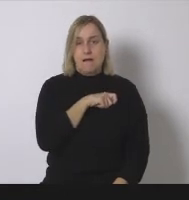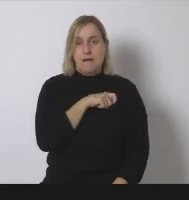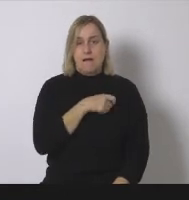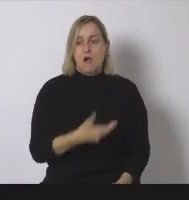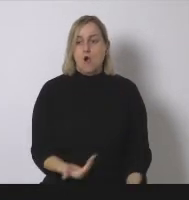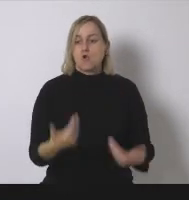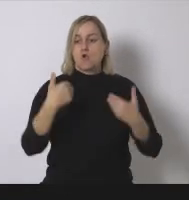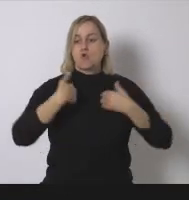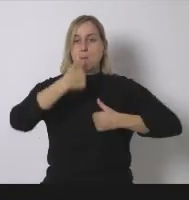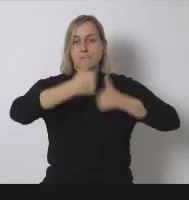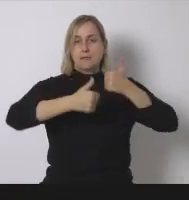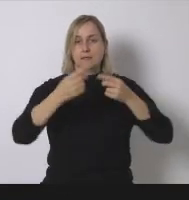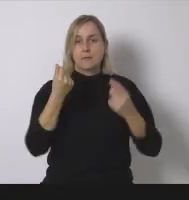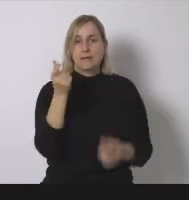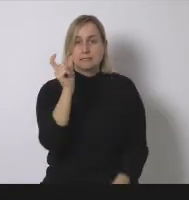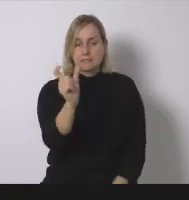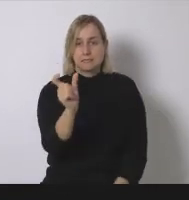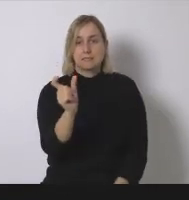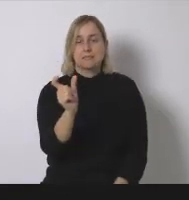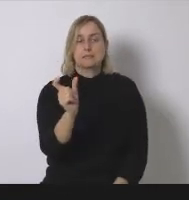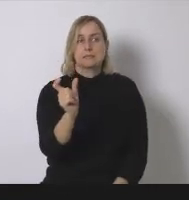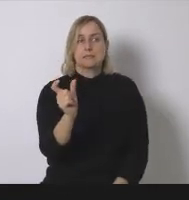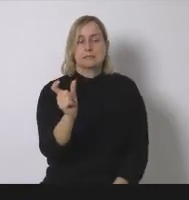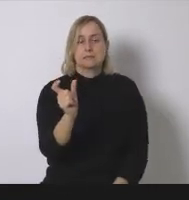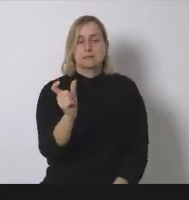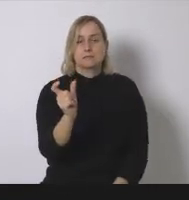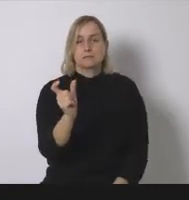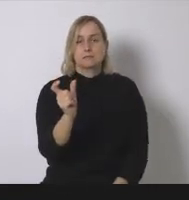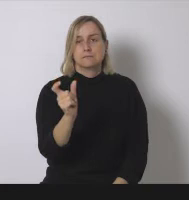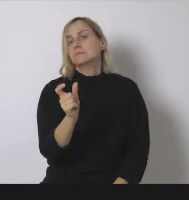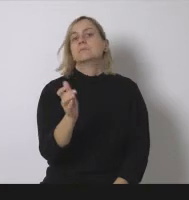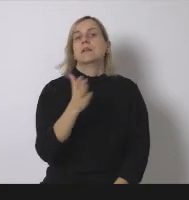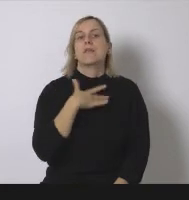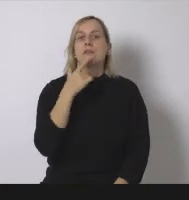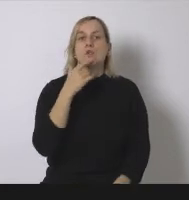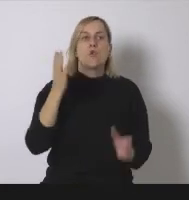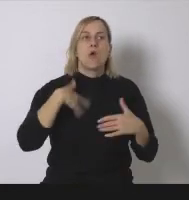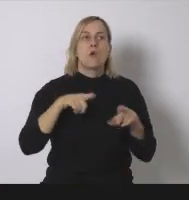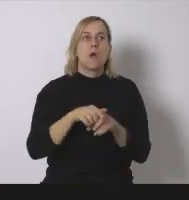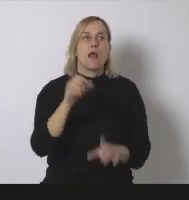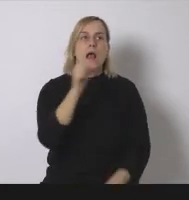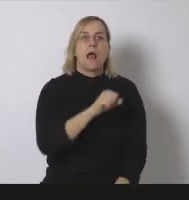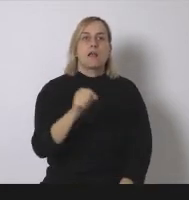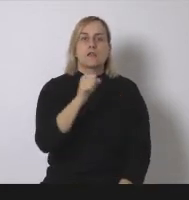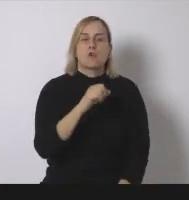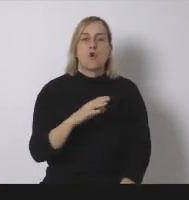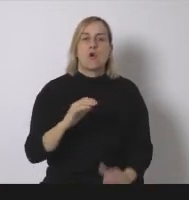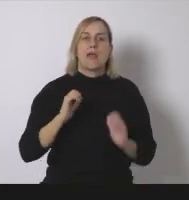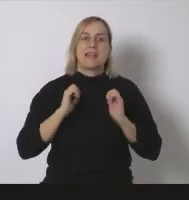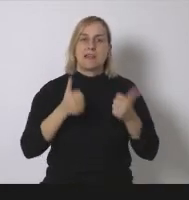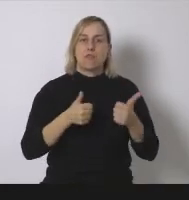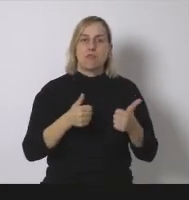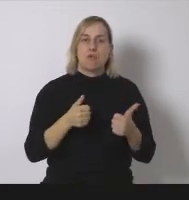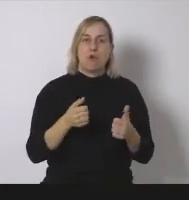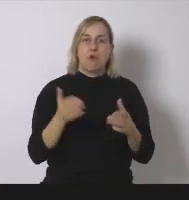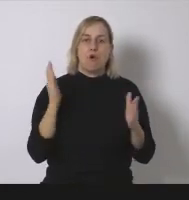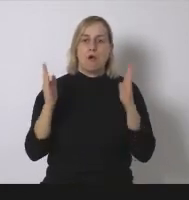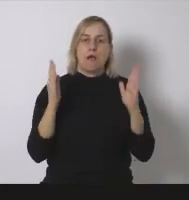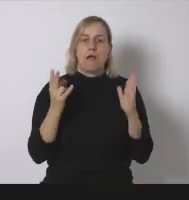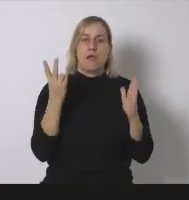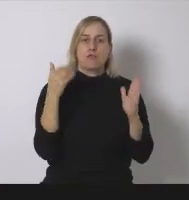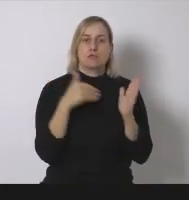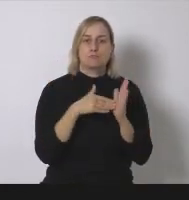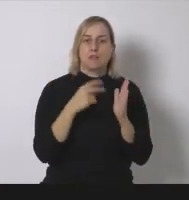no estamos en los años de inicio de la década anterior en los años 2007 2008 cuando las